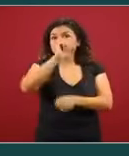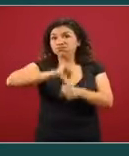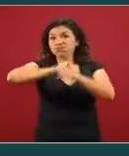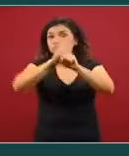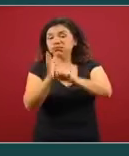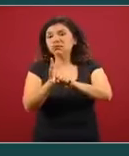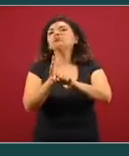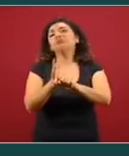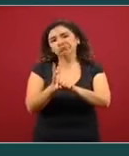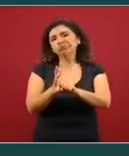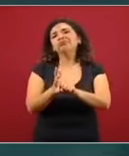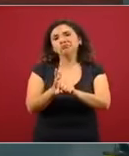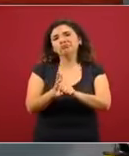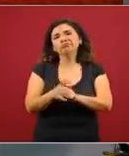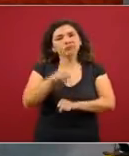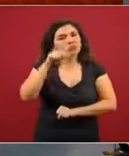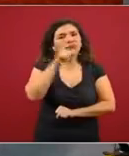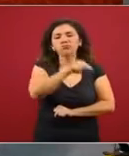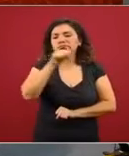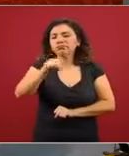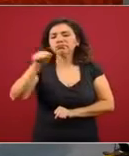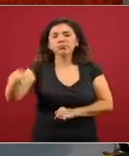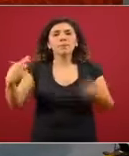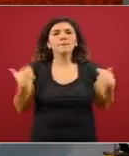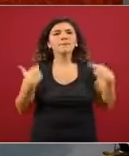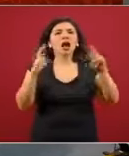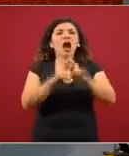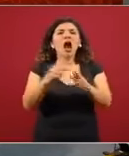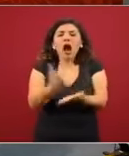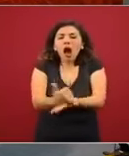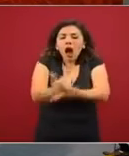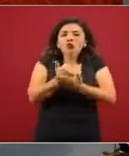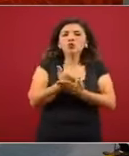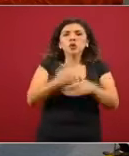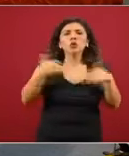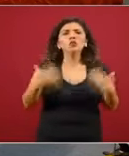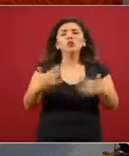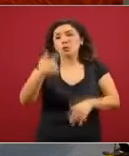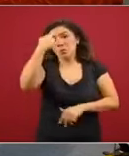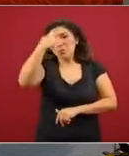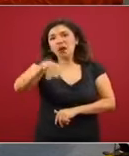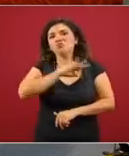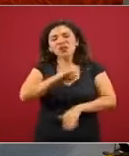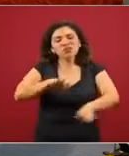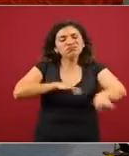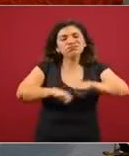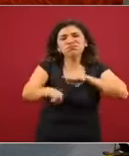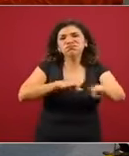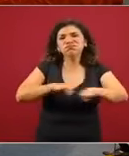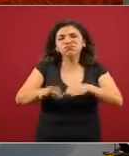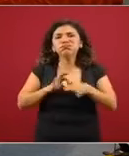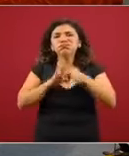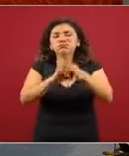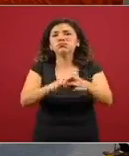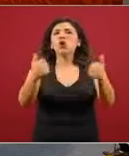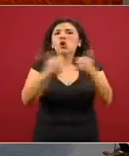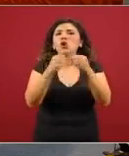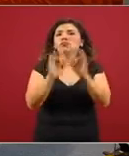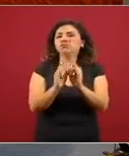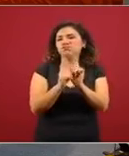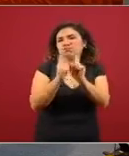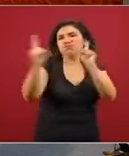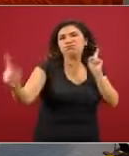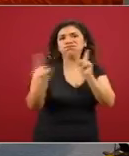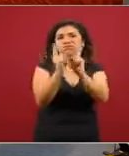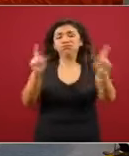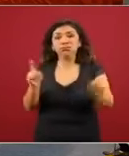tenemos en ellos un gran aliado para poder trabajar a distancia. La mayoría